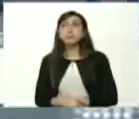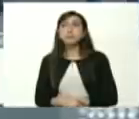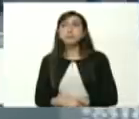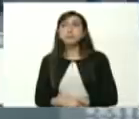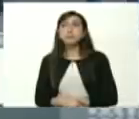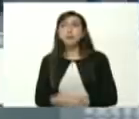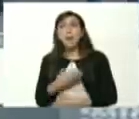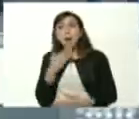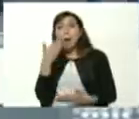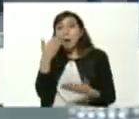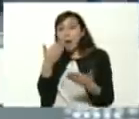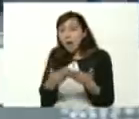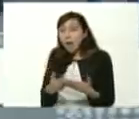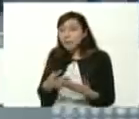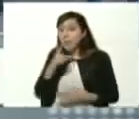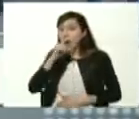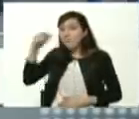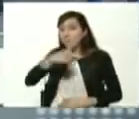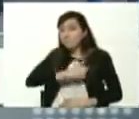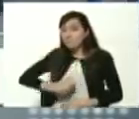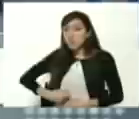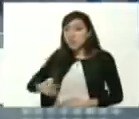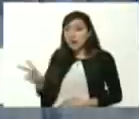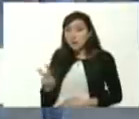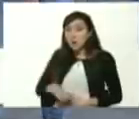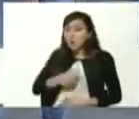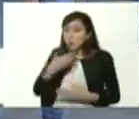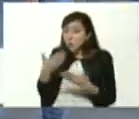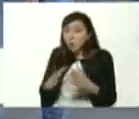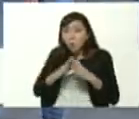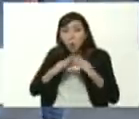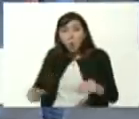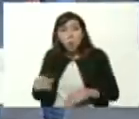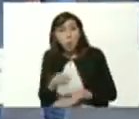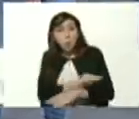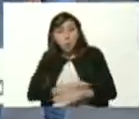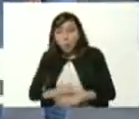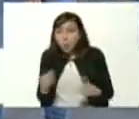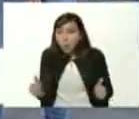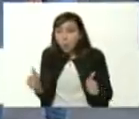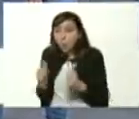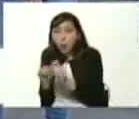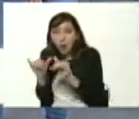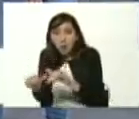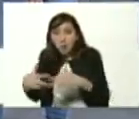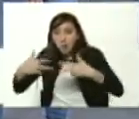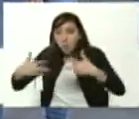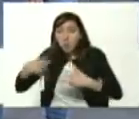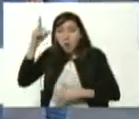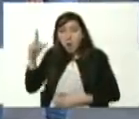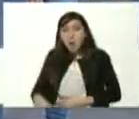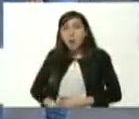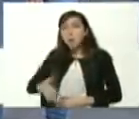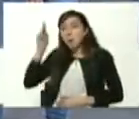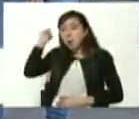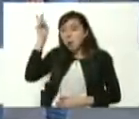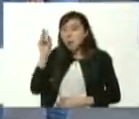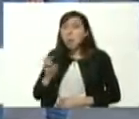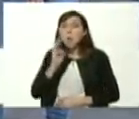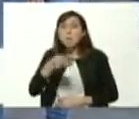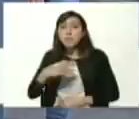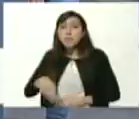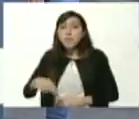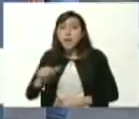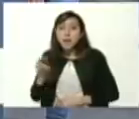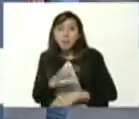muchísimas gracias presidente a usted y a todos los ministros que lo acompañan allí al profesor Eduardo Piñate al